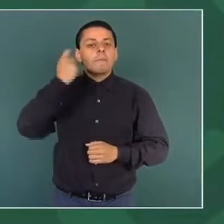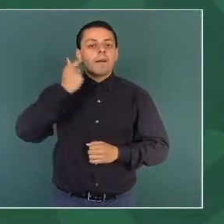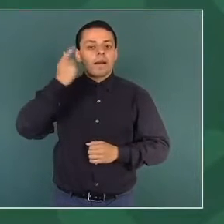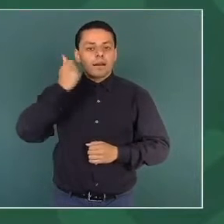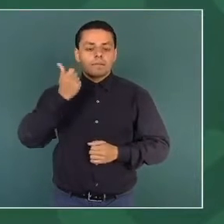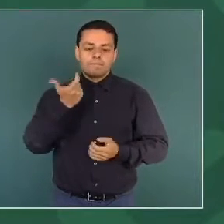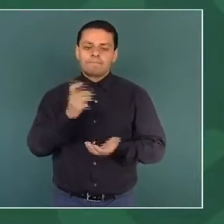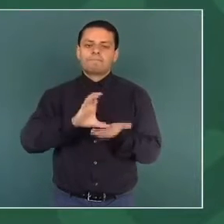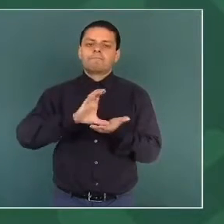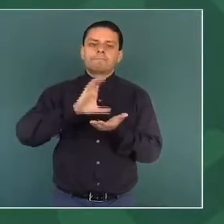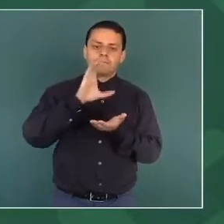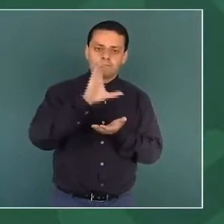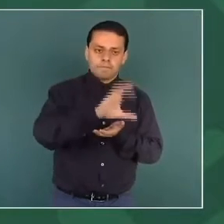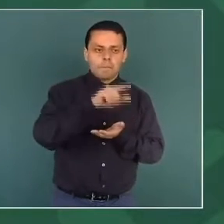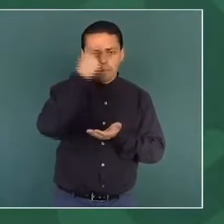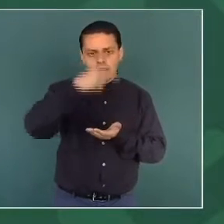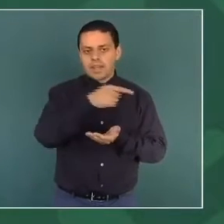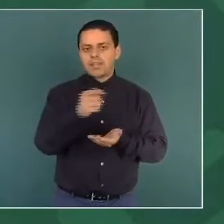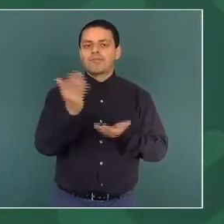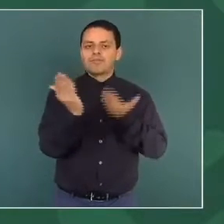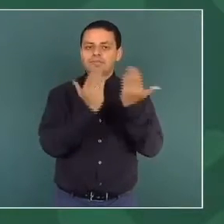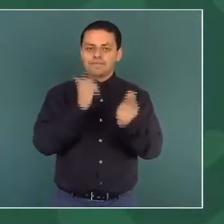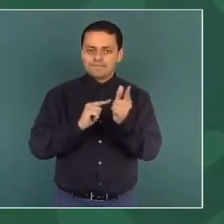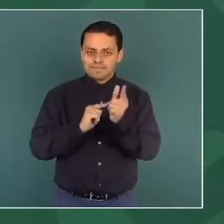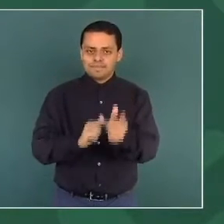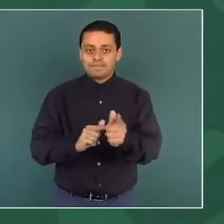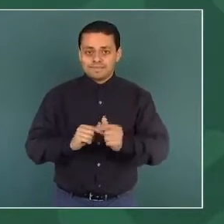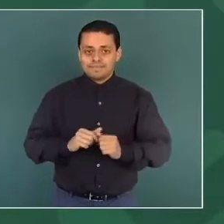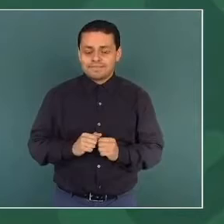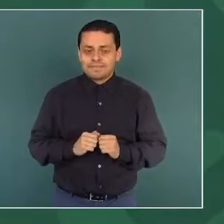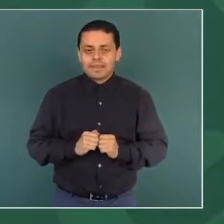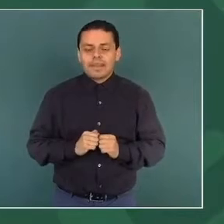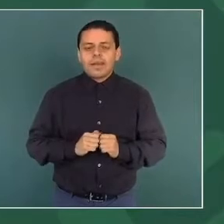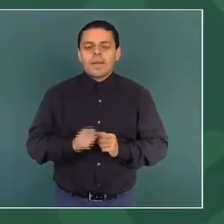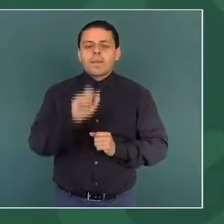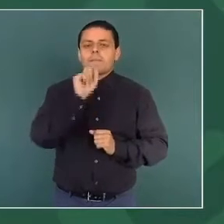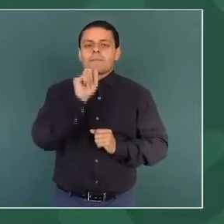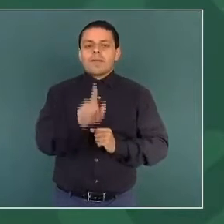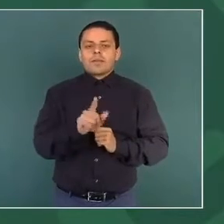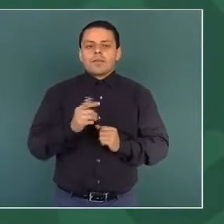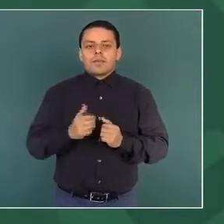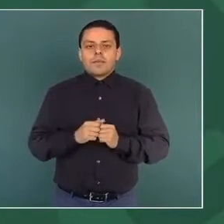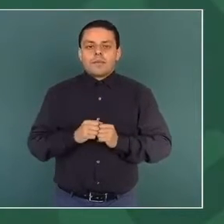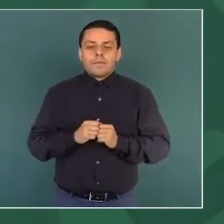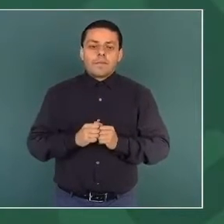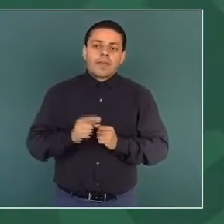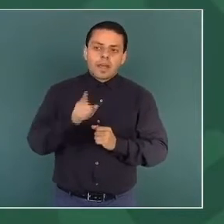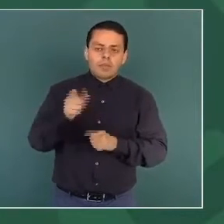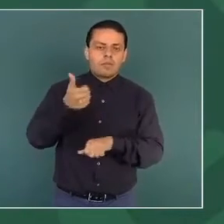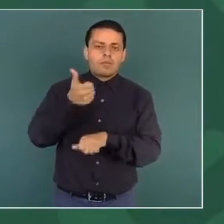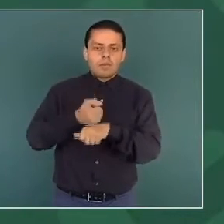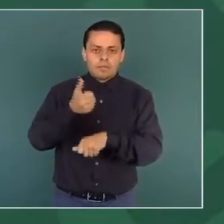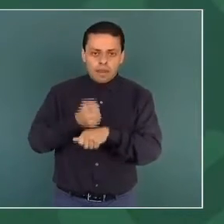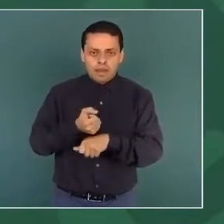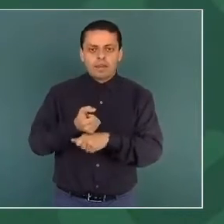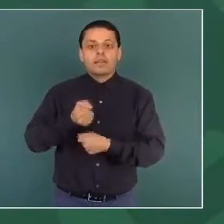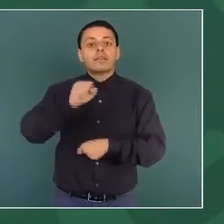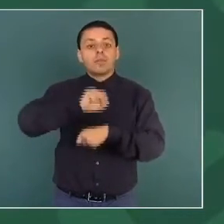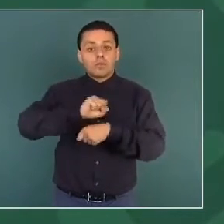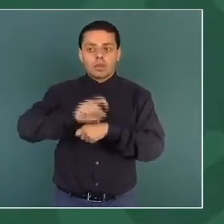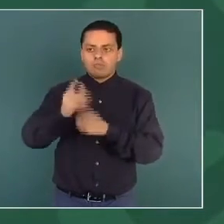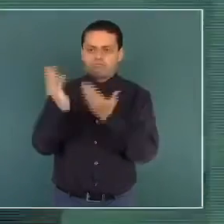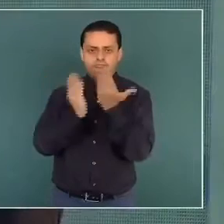beca para estudiar. Lo mismo quienes estudian primaria y secundaria,